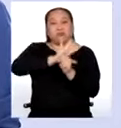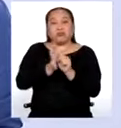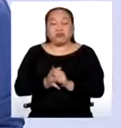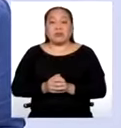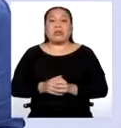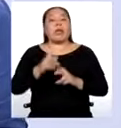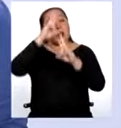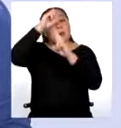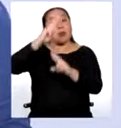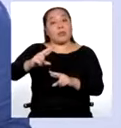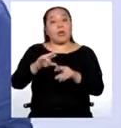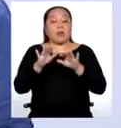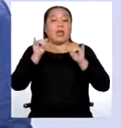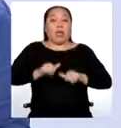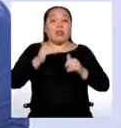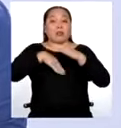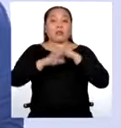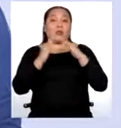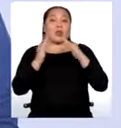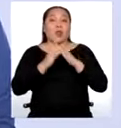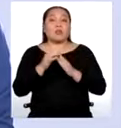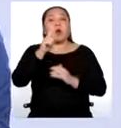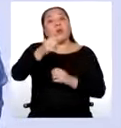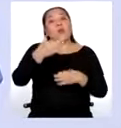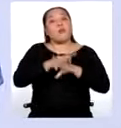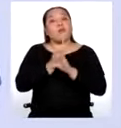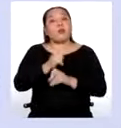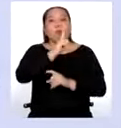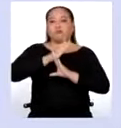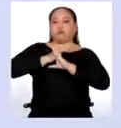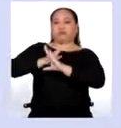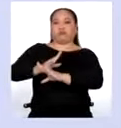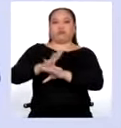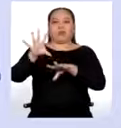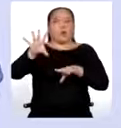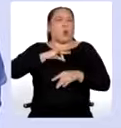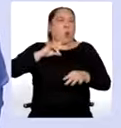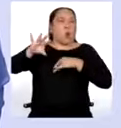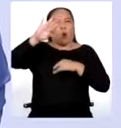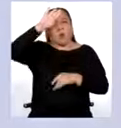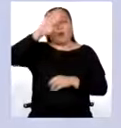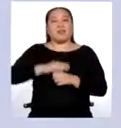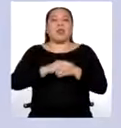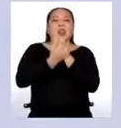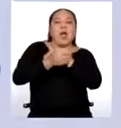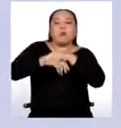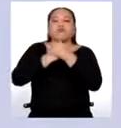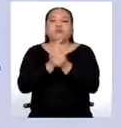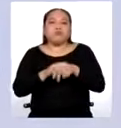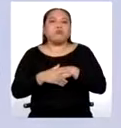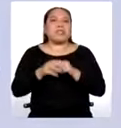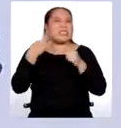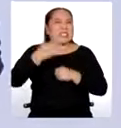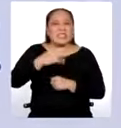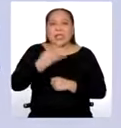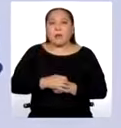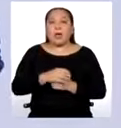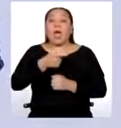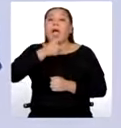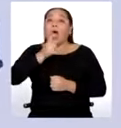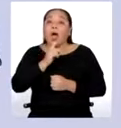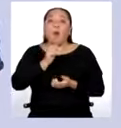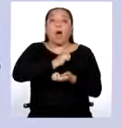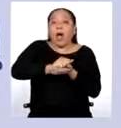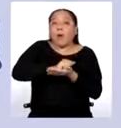respetar el aislamiento social, una de las medidas para evitar contagiarnos es lavarnos las manos constantemente. Ya saben, siempre con agua y con jabón durante